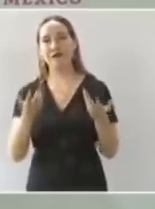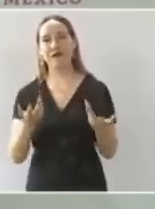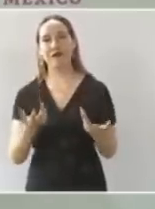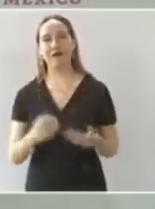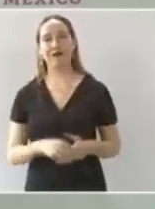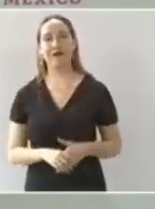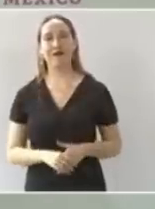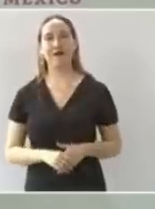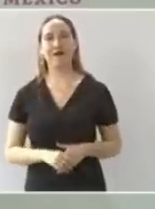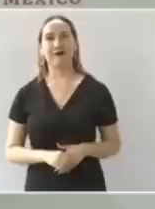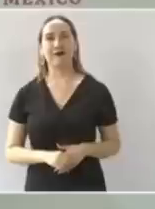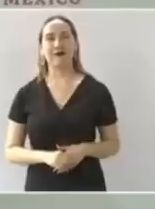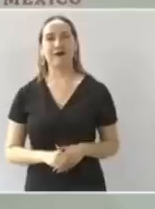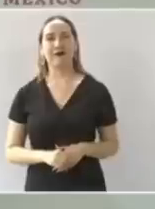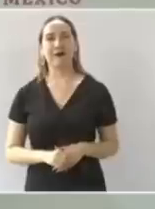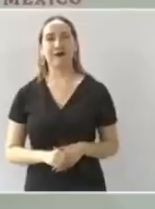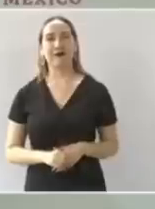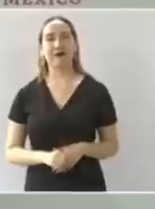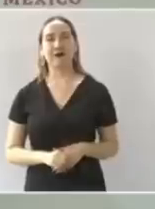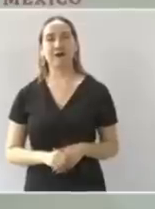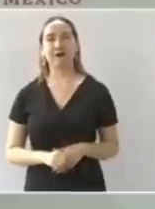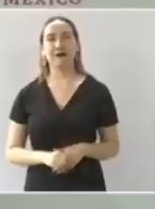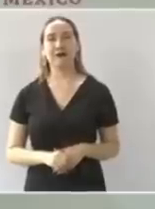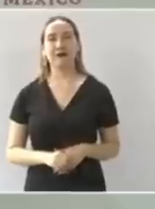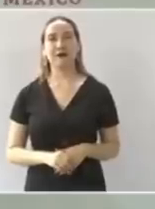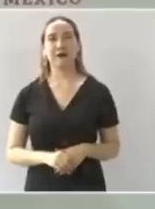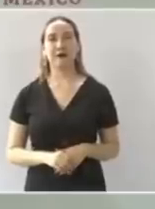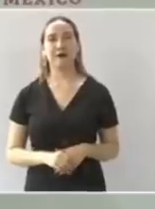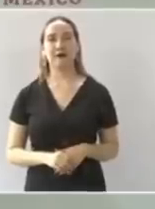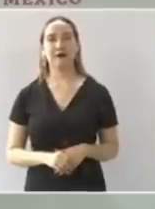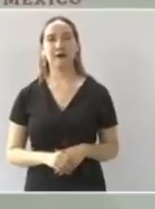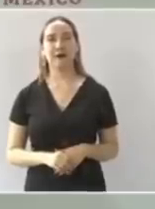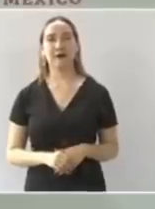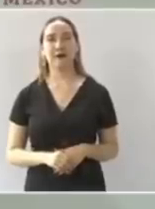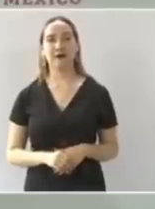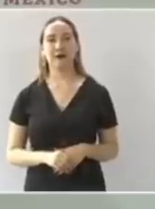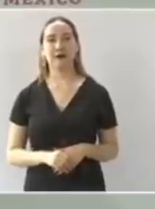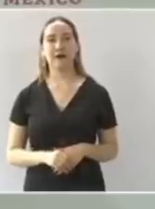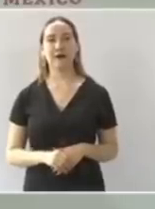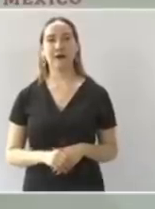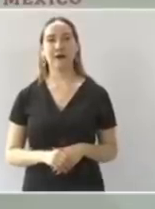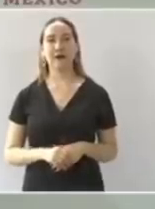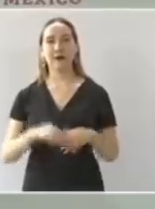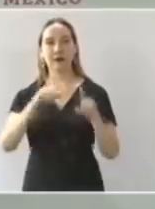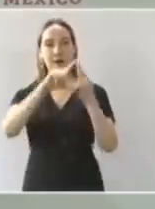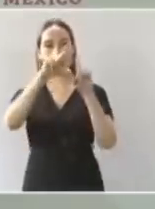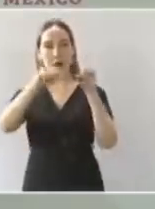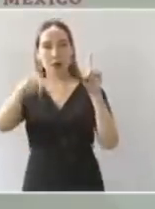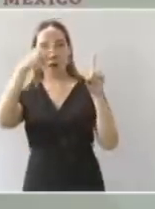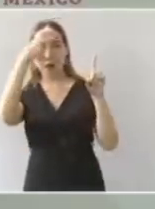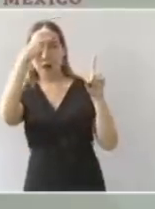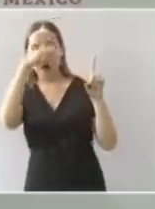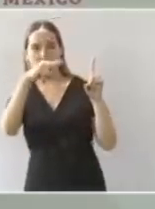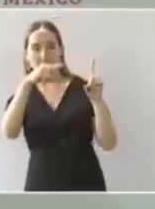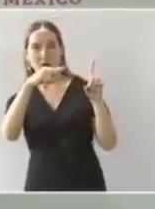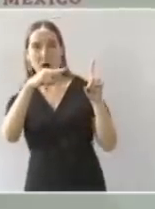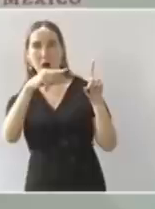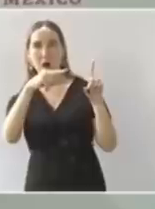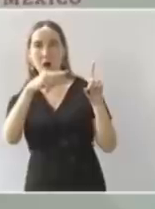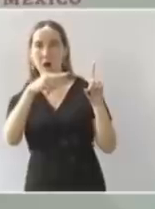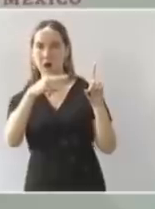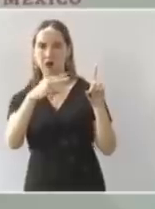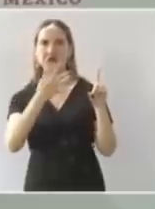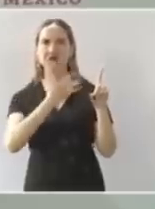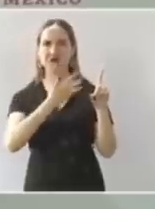México tiene todo hay de todo pero se lo clavaban